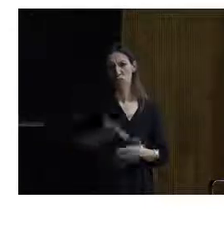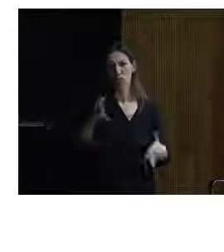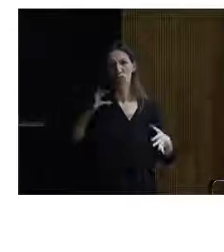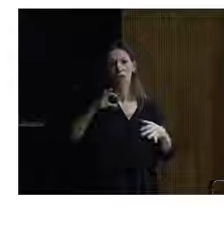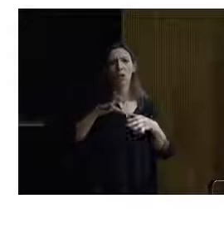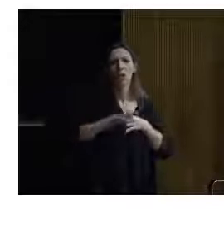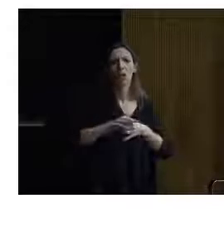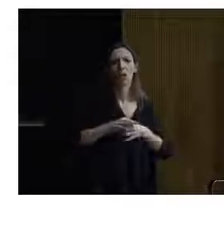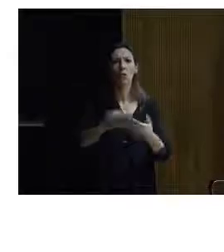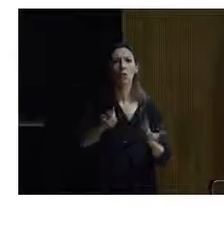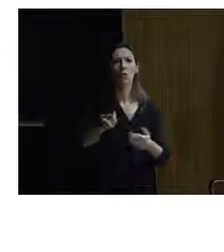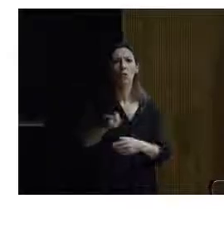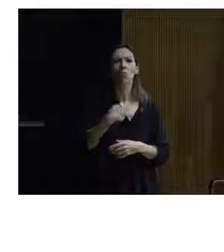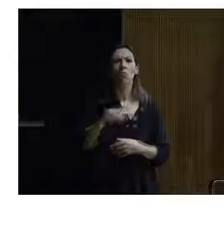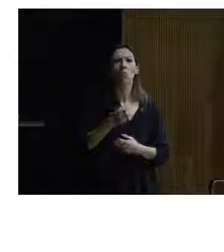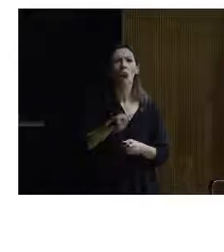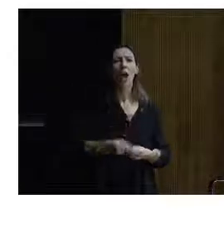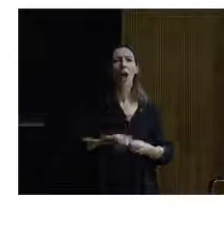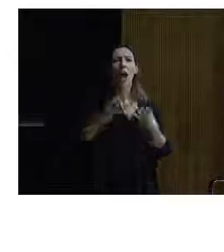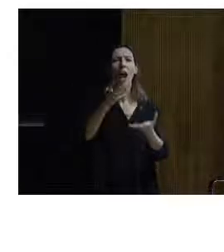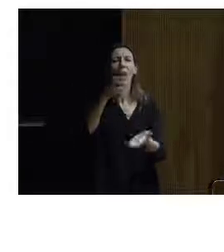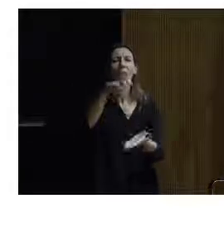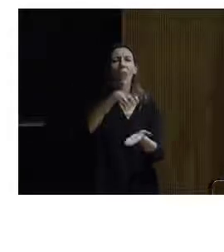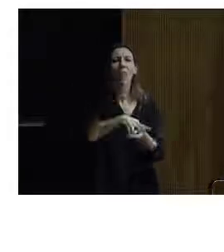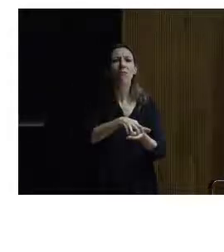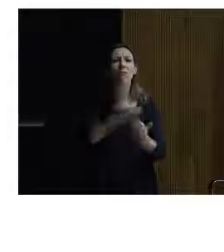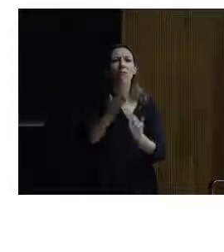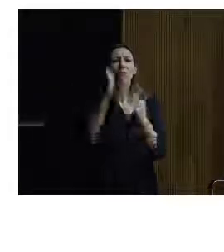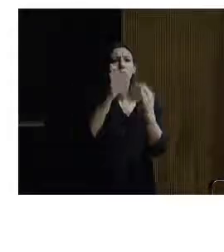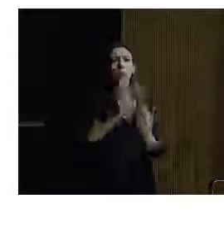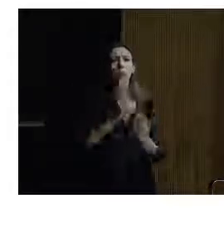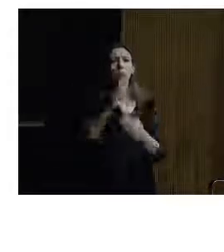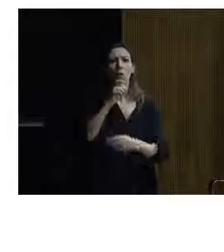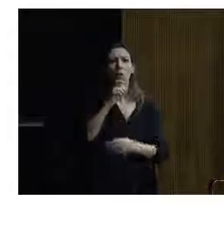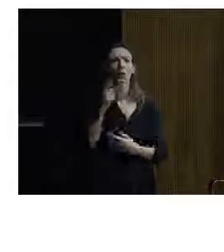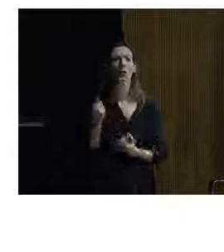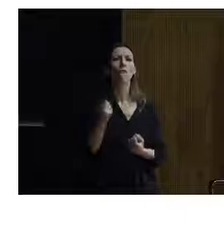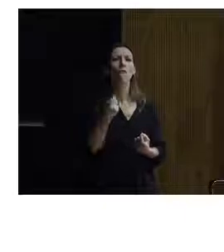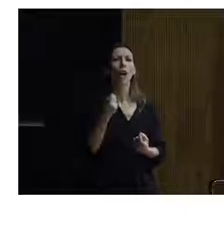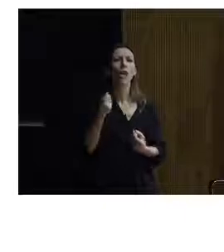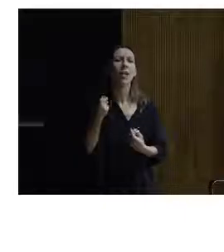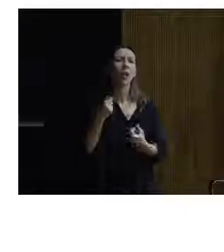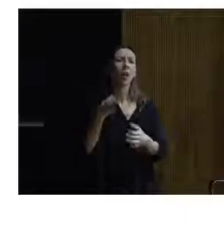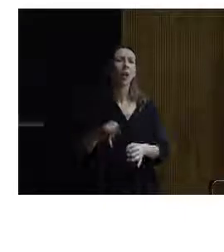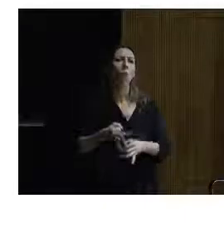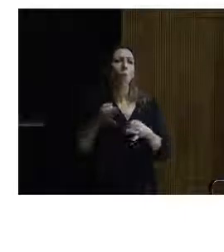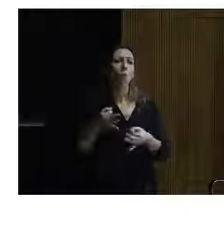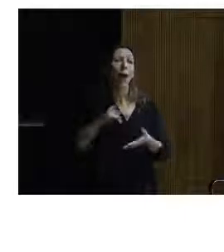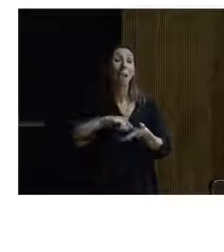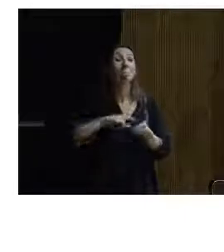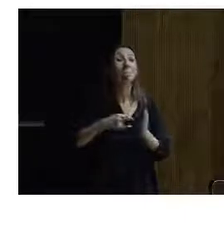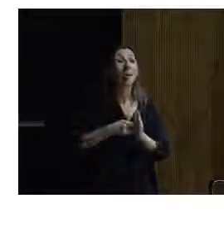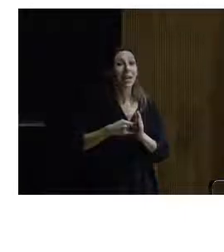con cómo nos enfrentamos a los edificios. Entonces, ahí lo que falta es siempre el seguir un método, un